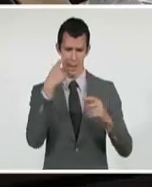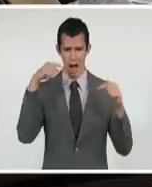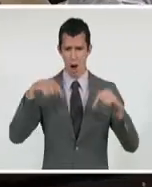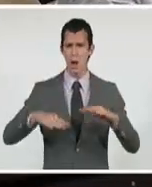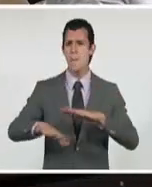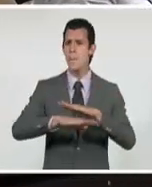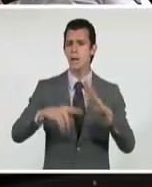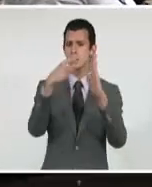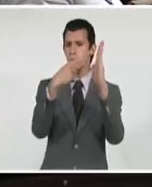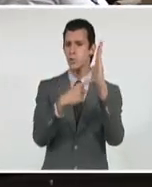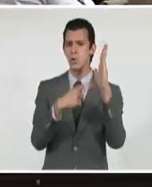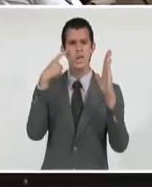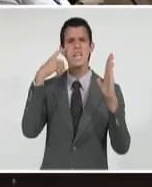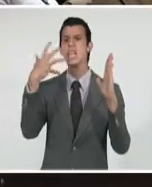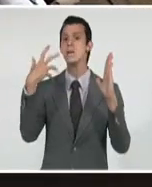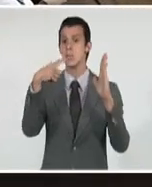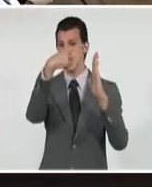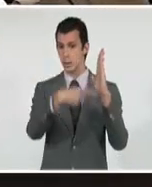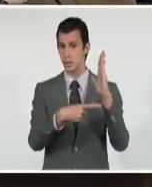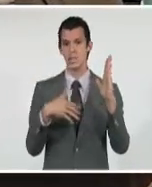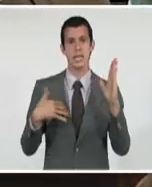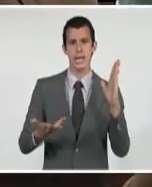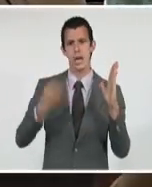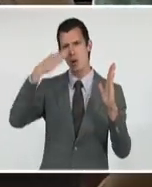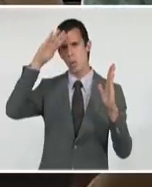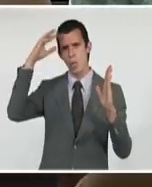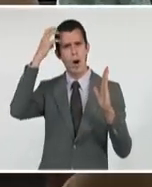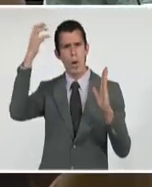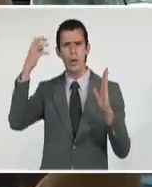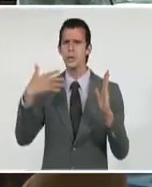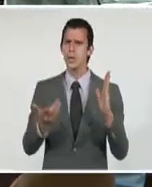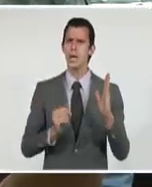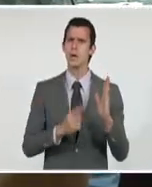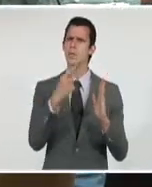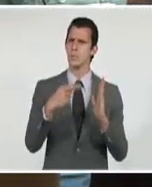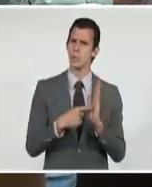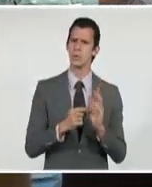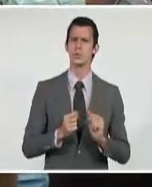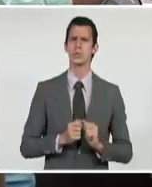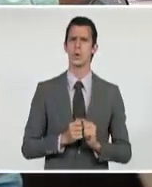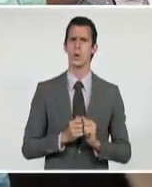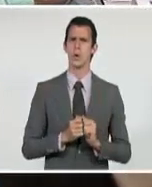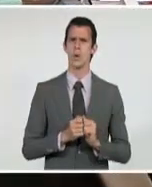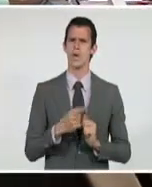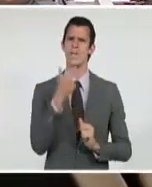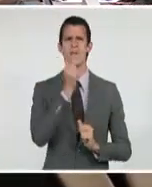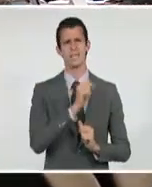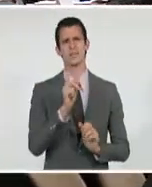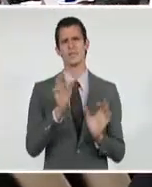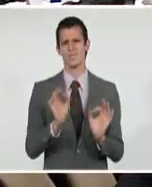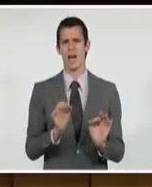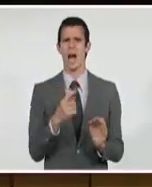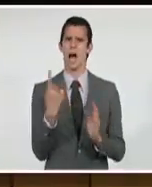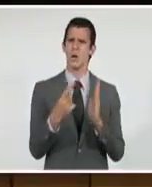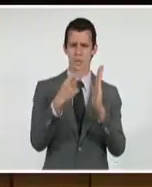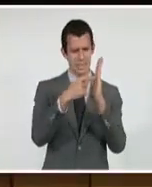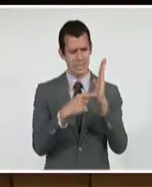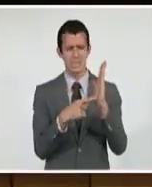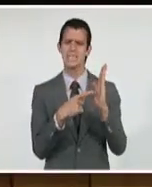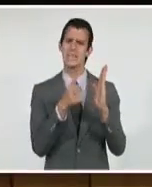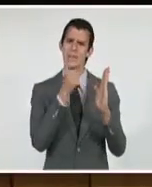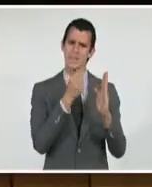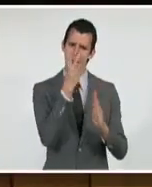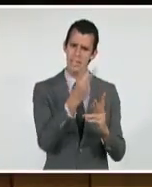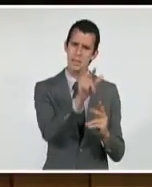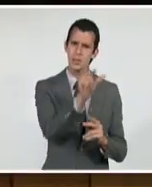tiempos. La producción de alimentos, les dijo, está entre los retos, pues aún no se logra resolver las demandas de la población.